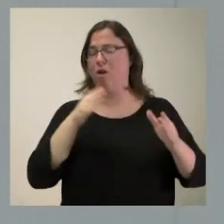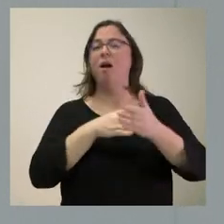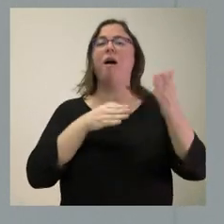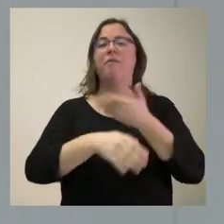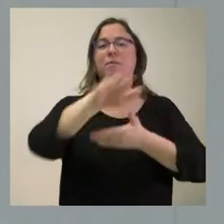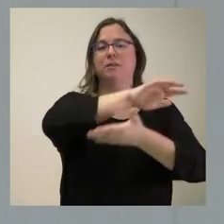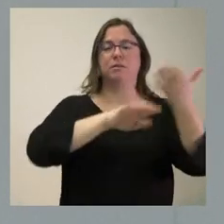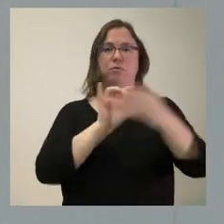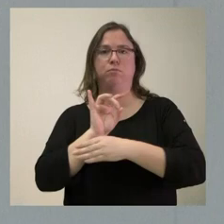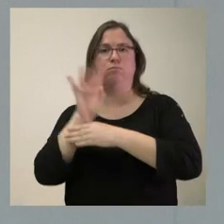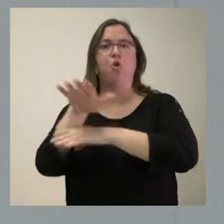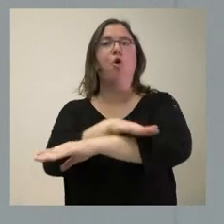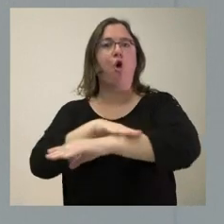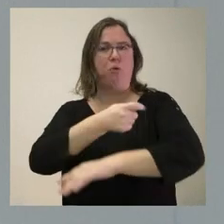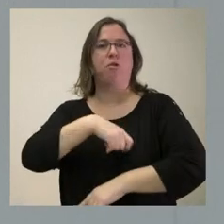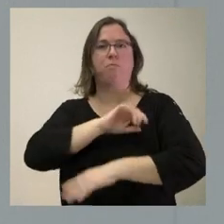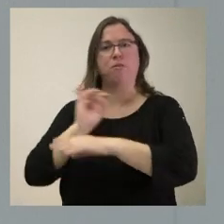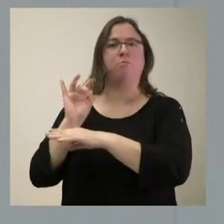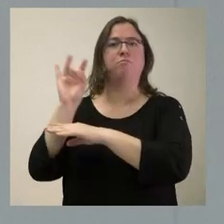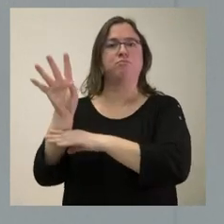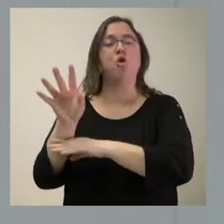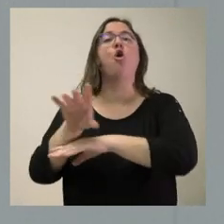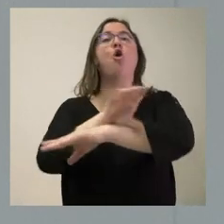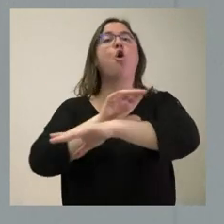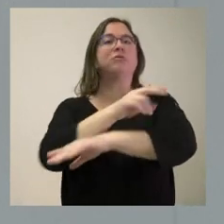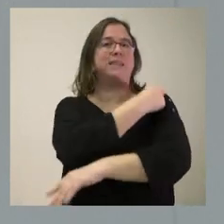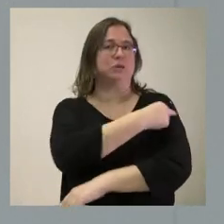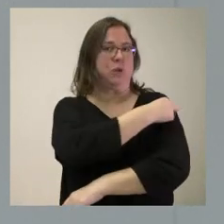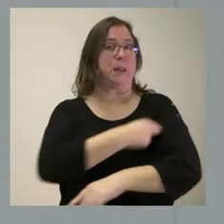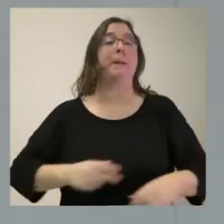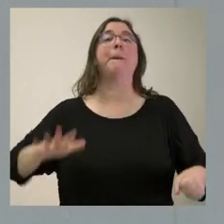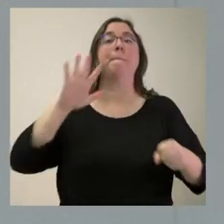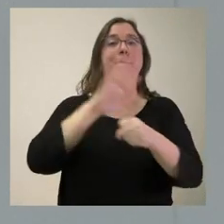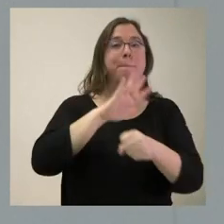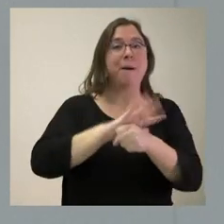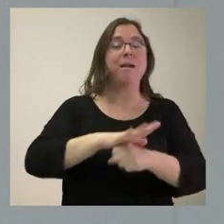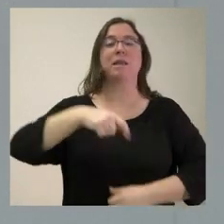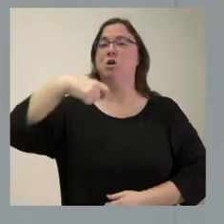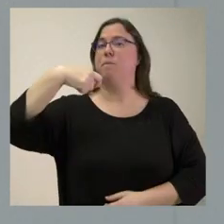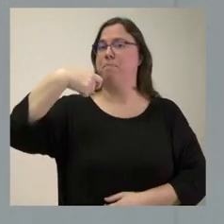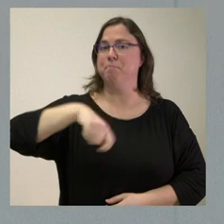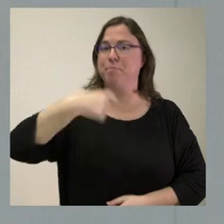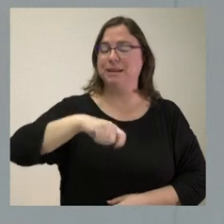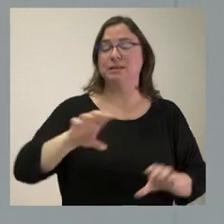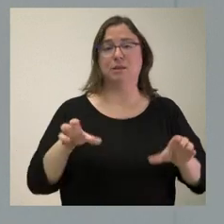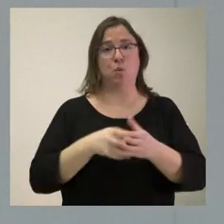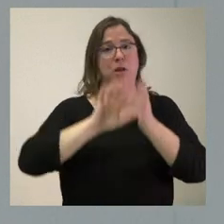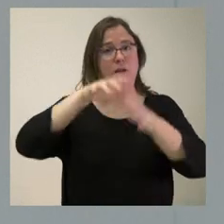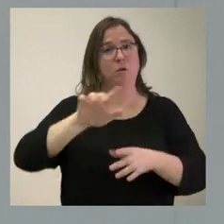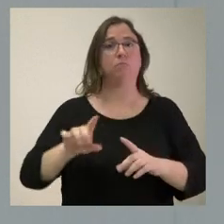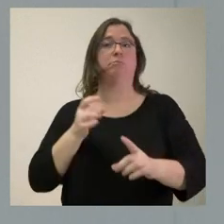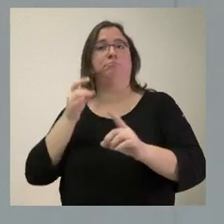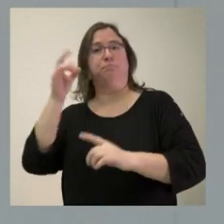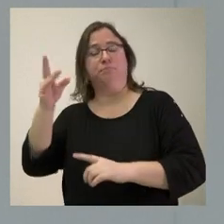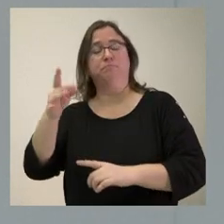al Gobierno de España el consejero de Sanidad. El martes lo hizo el presidente de la Junta de Castilla y León ante el presidente del